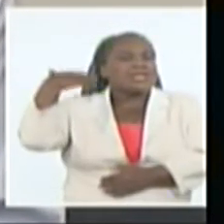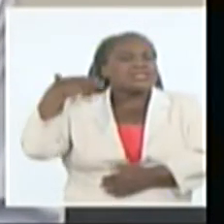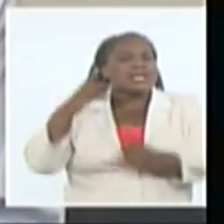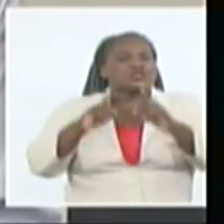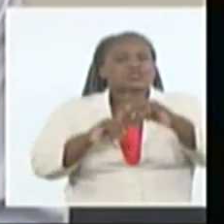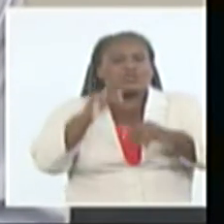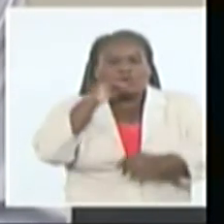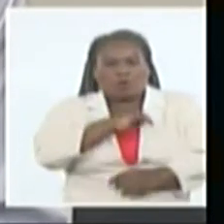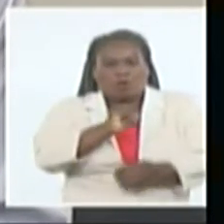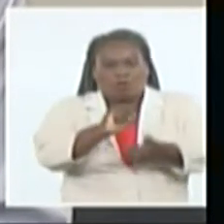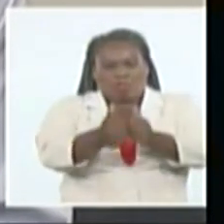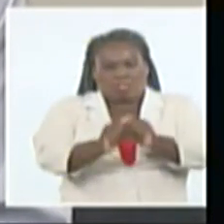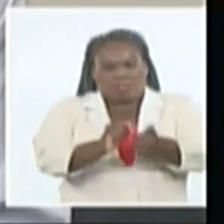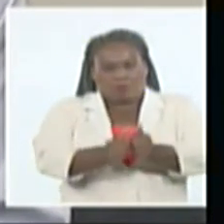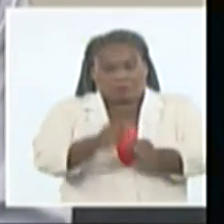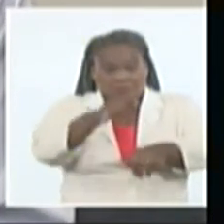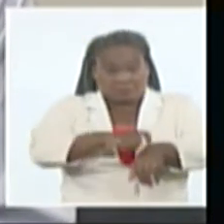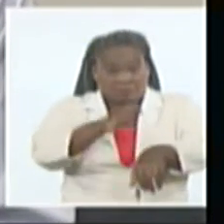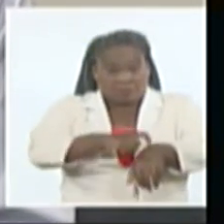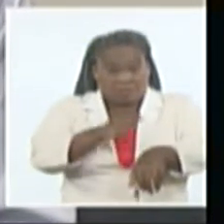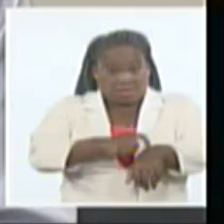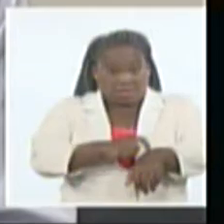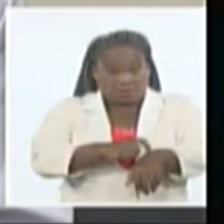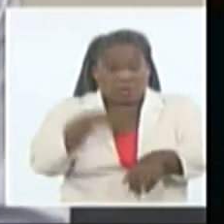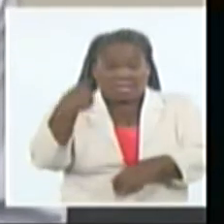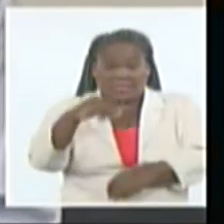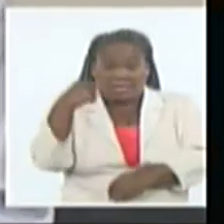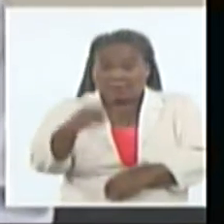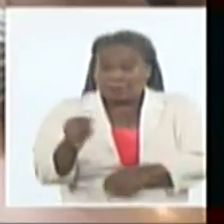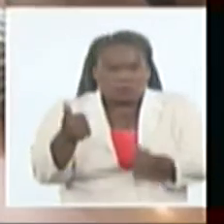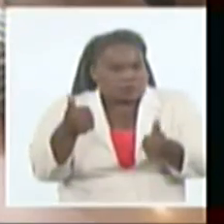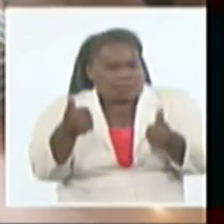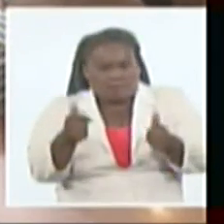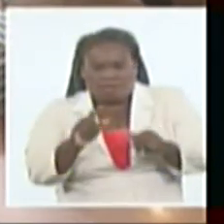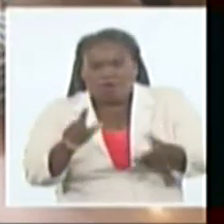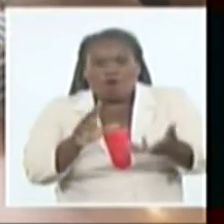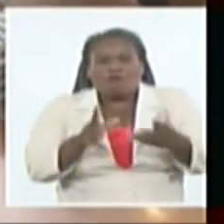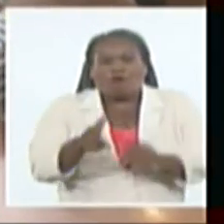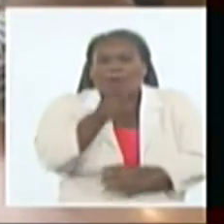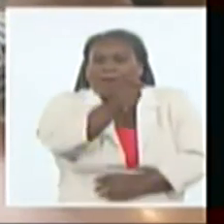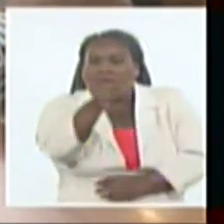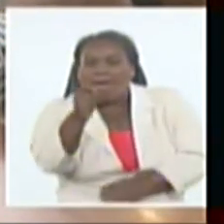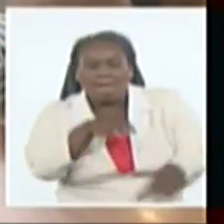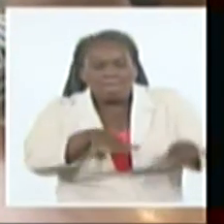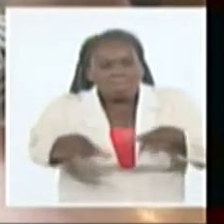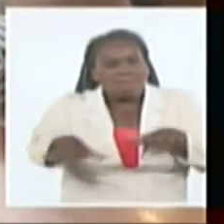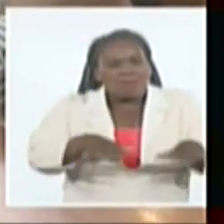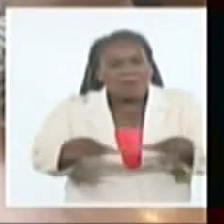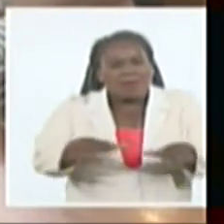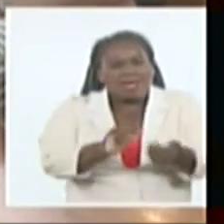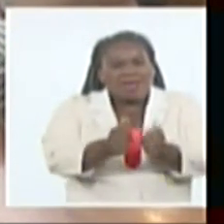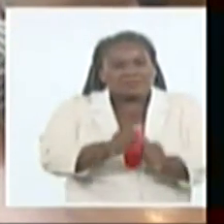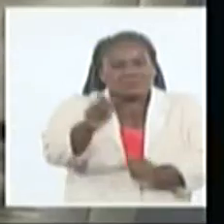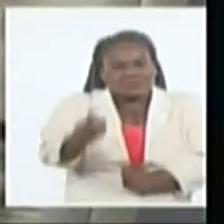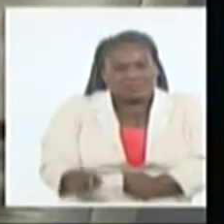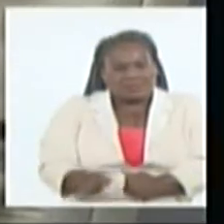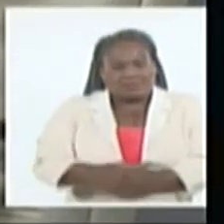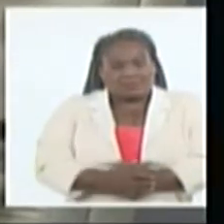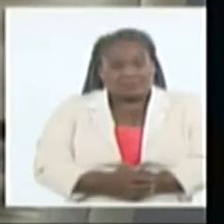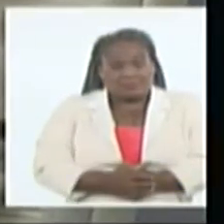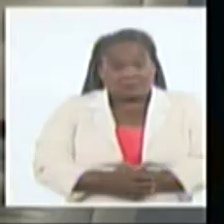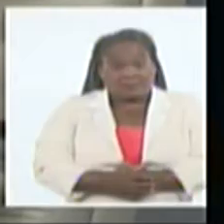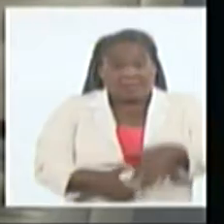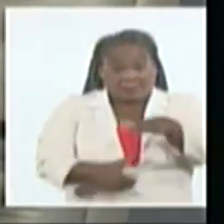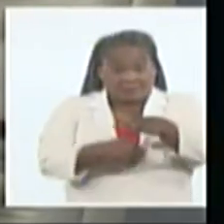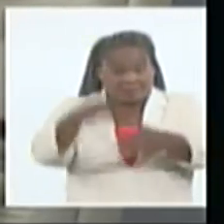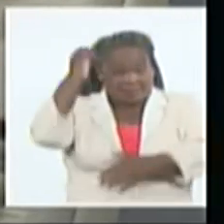estos momentos con relación a los entrenamientos, con relación a las maneras de preparar a los atletas. El mandatario insistió en